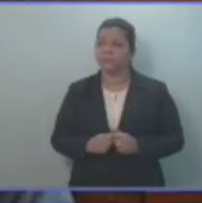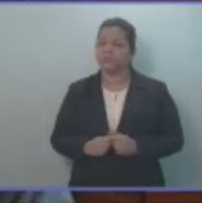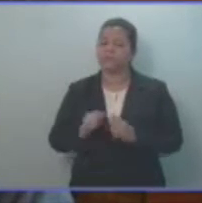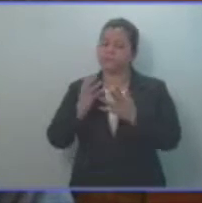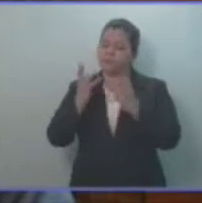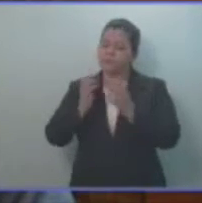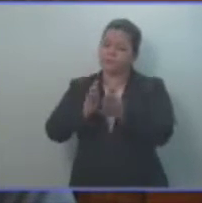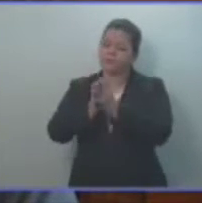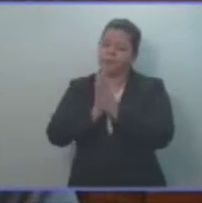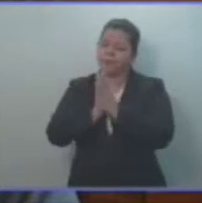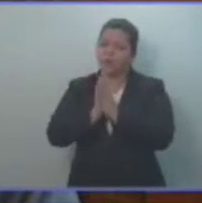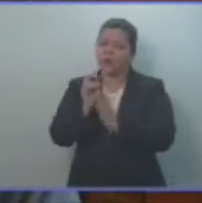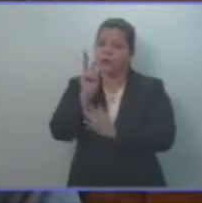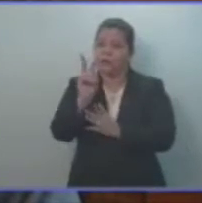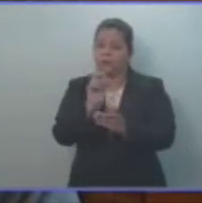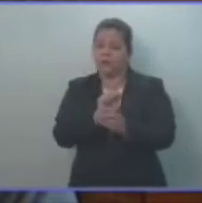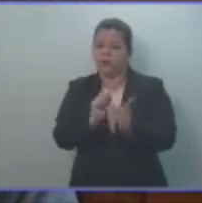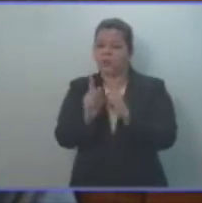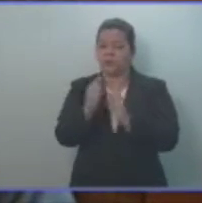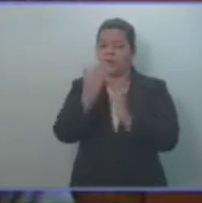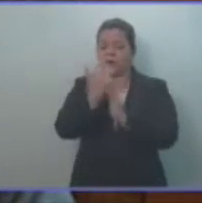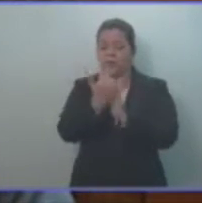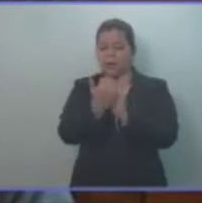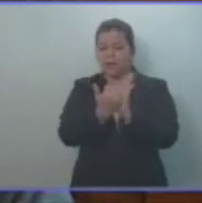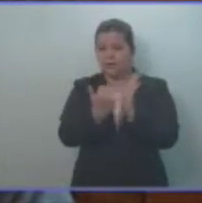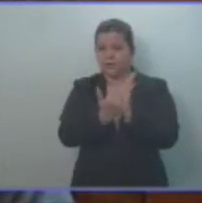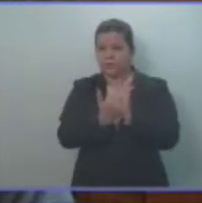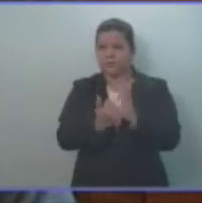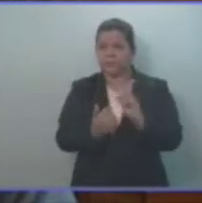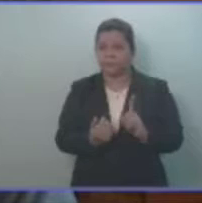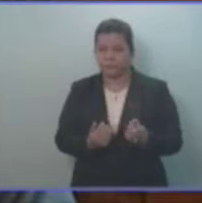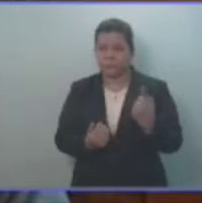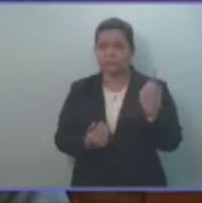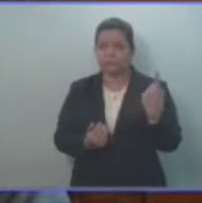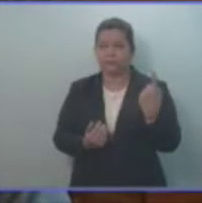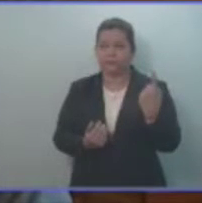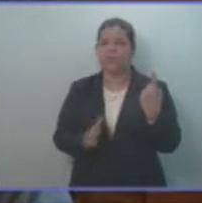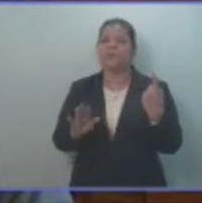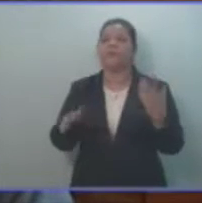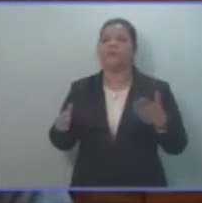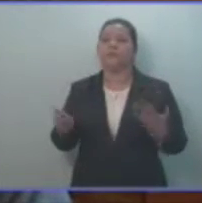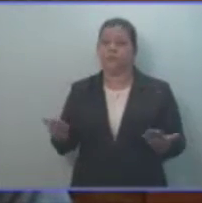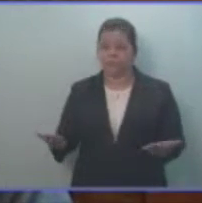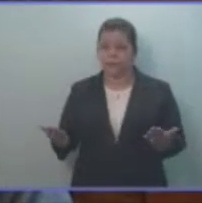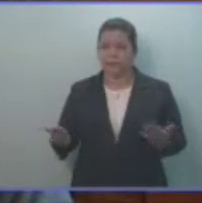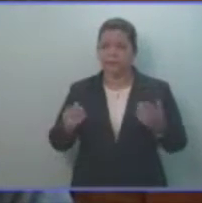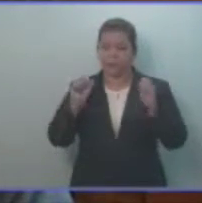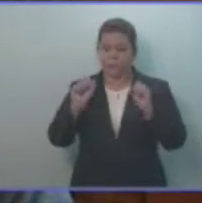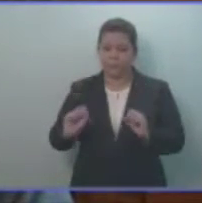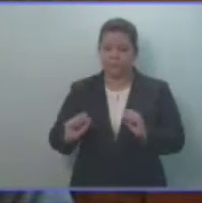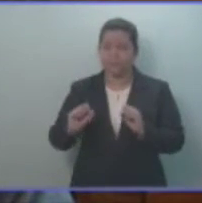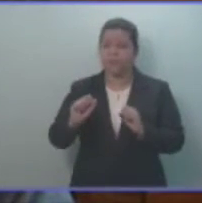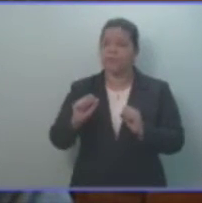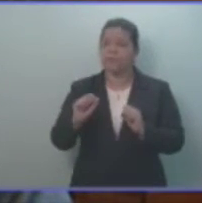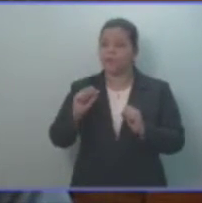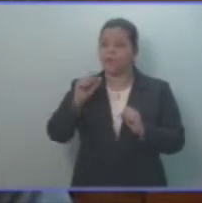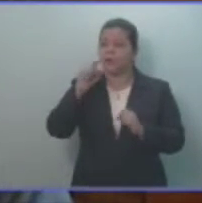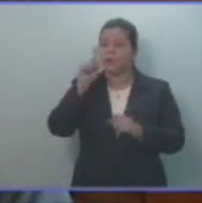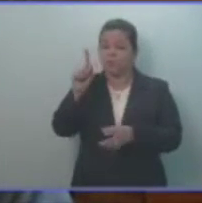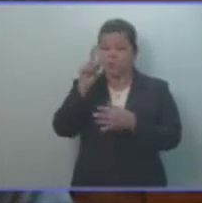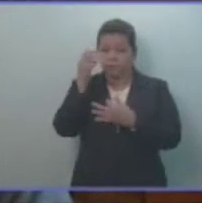solicitud de dos modificaciones de agendas. La primera, en el sentido de introducir una pieza de